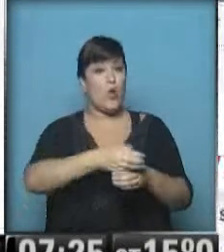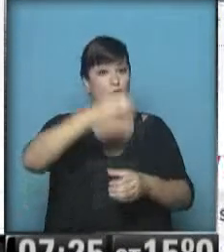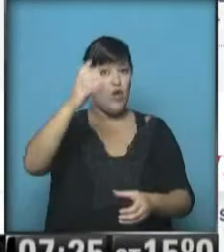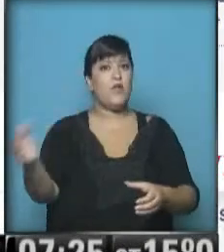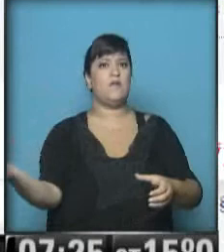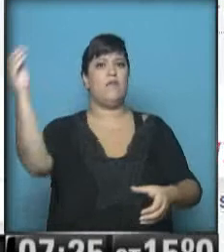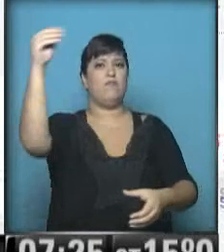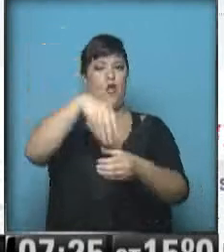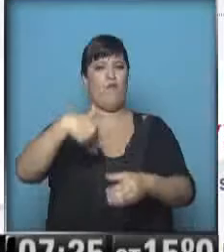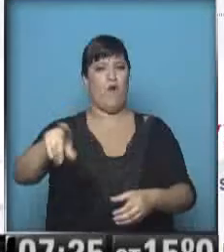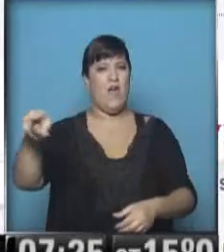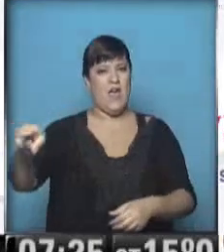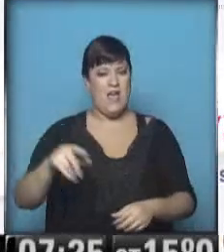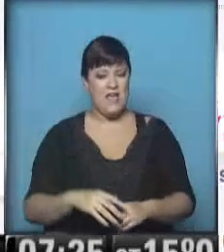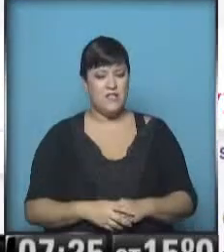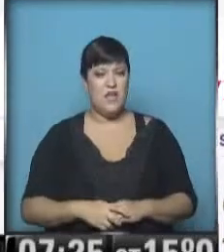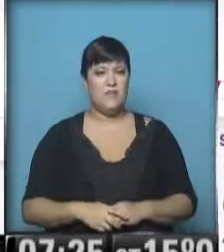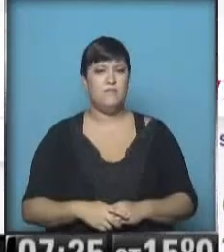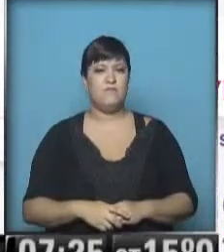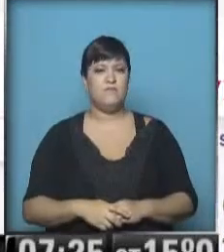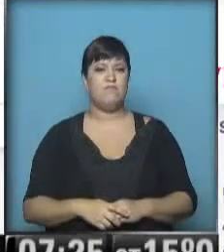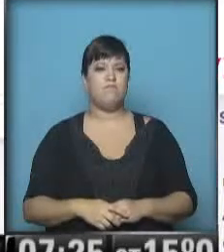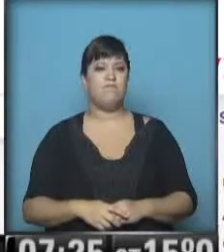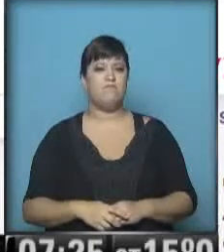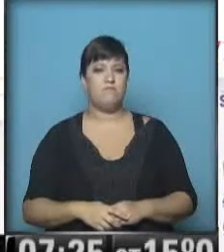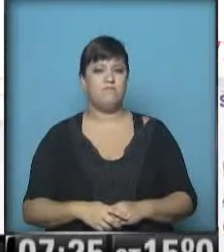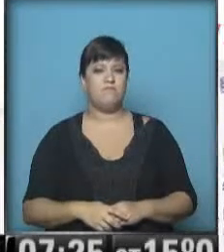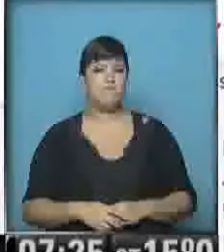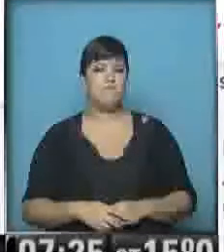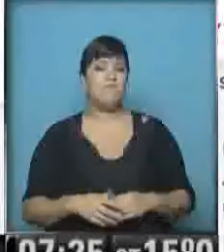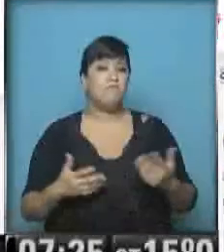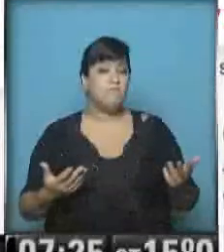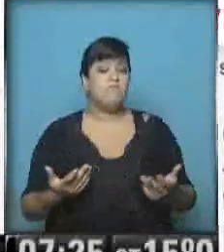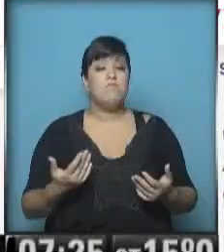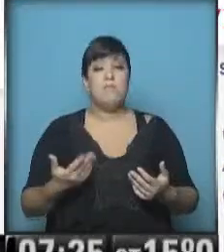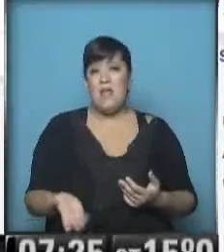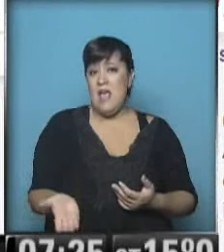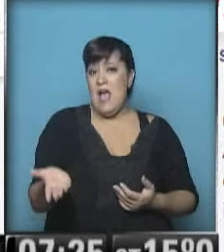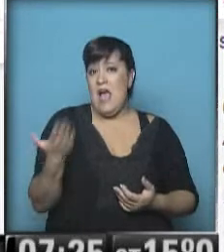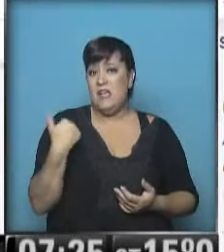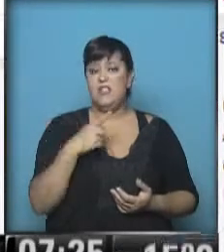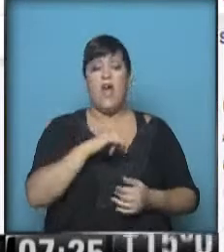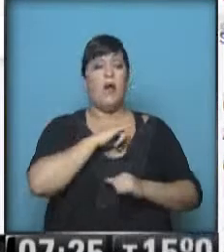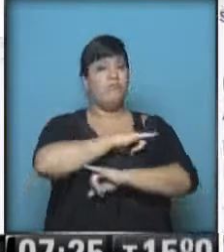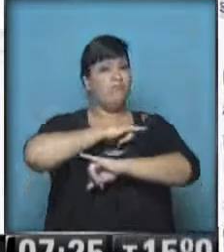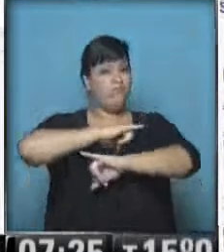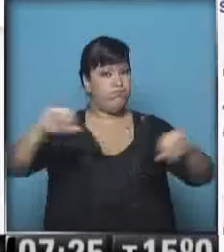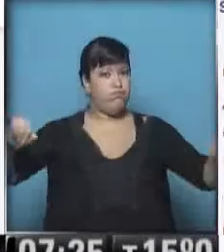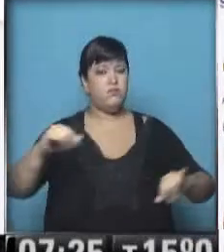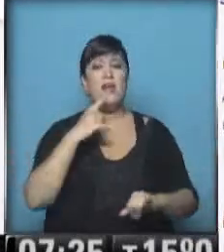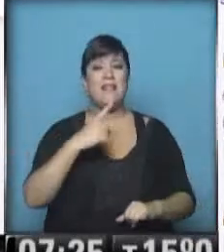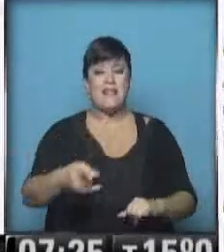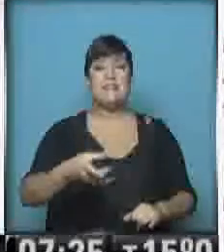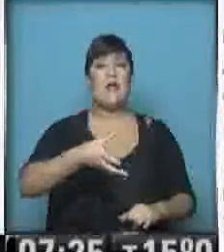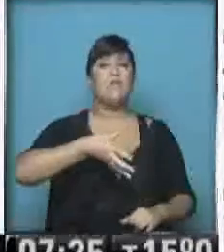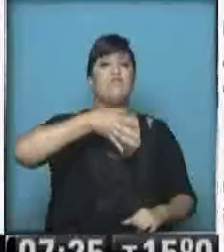en su escritorio. Bueno, se podía ver el día de ayer cuando daba la noticia que él tomó un